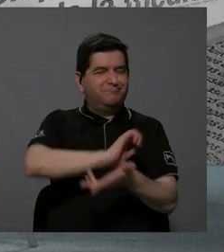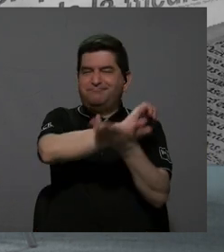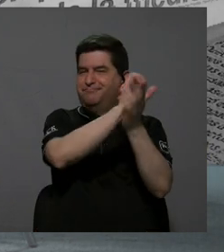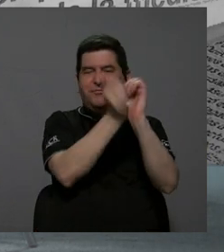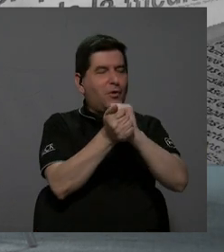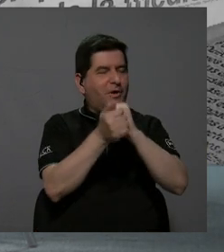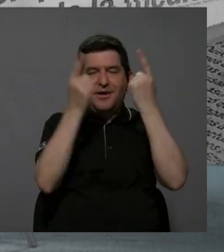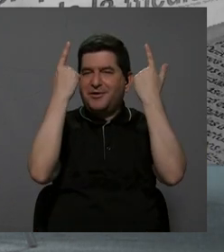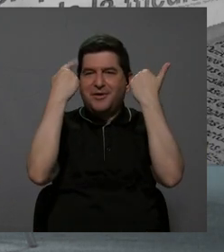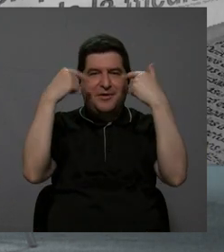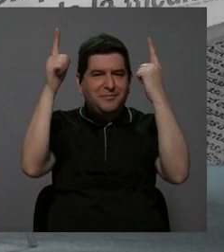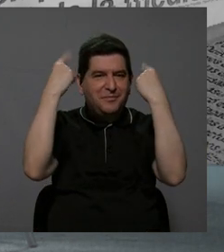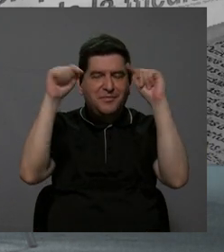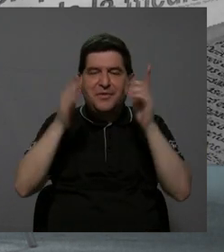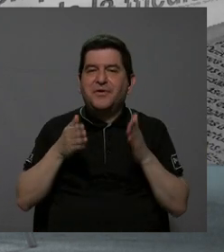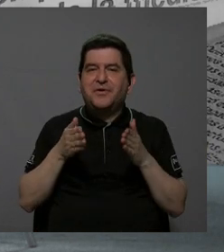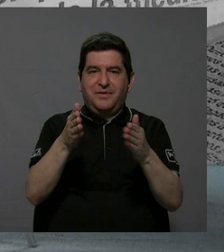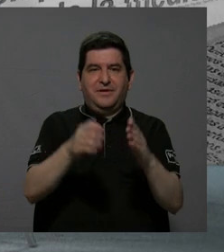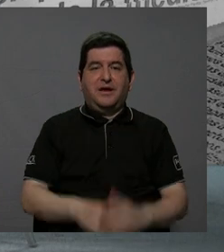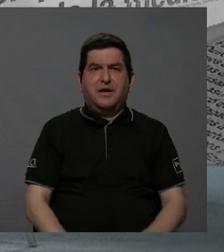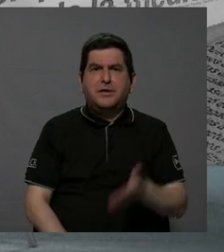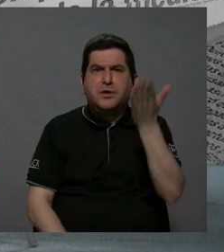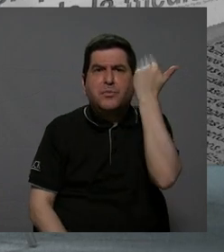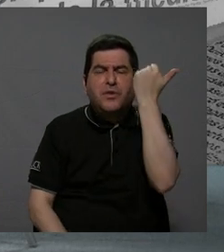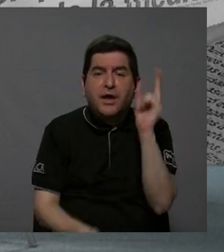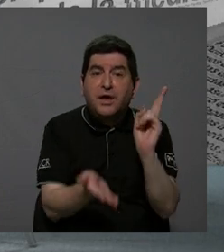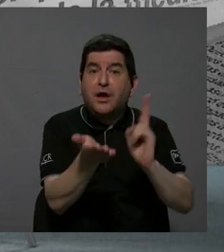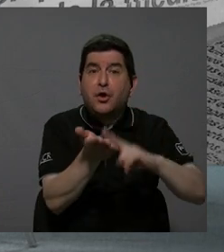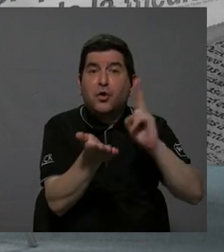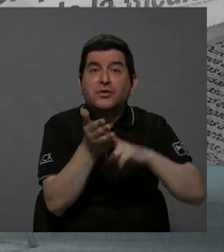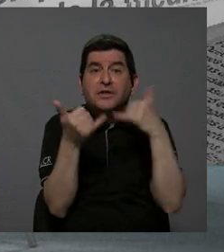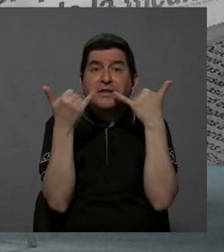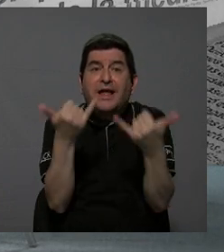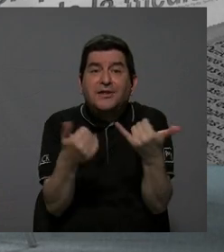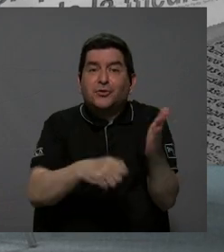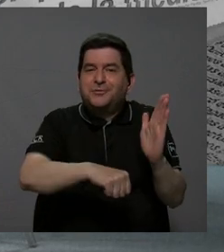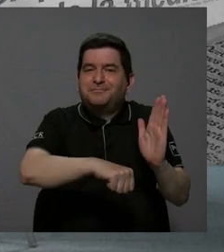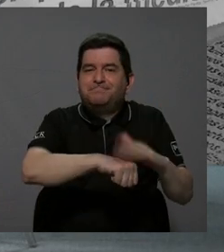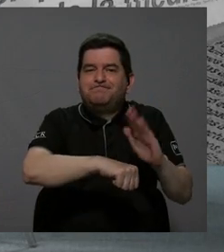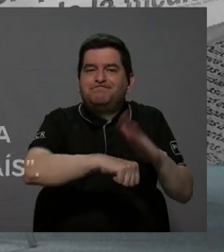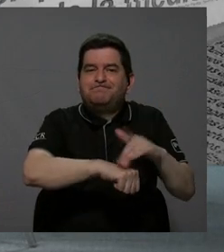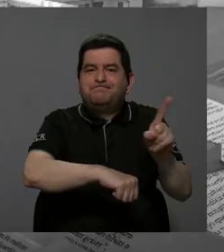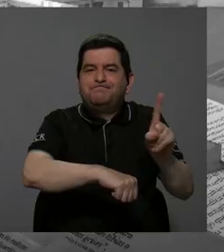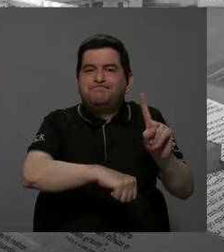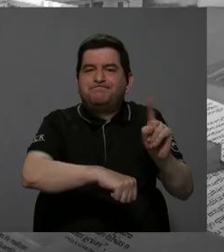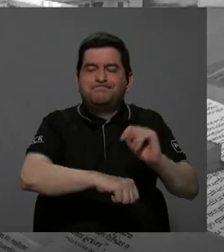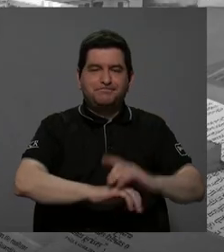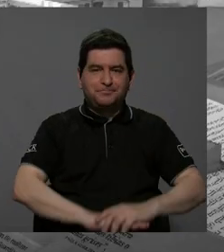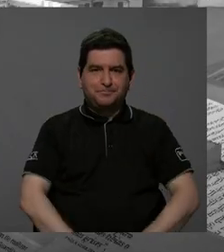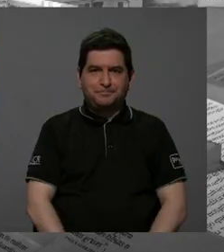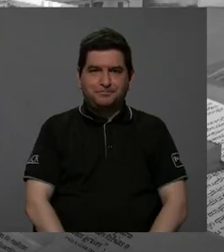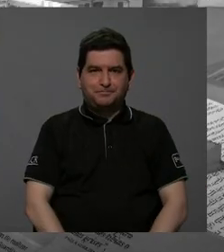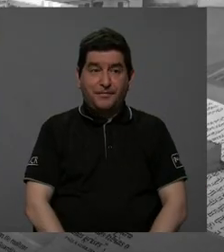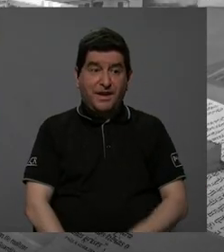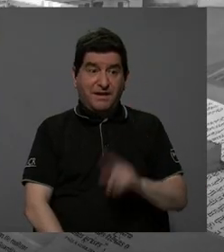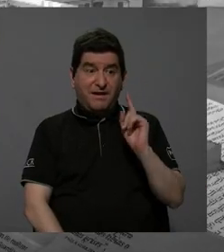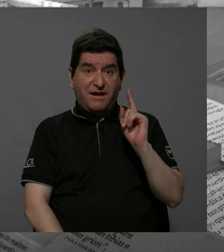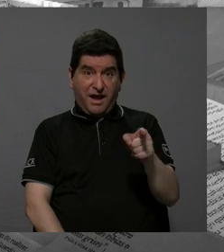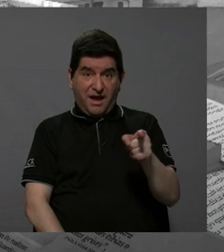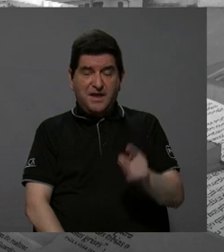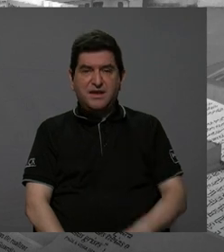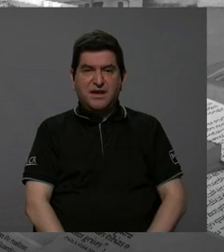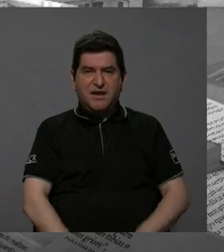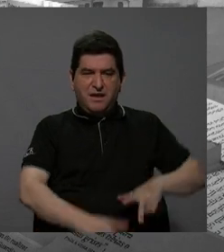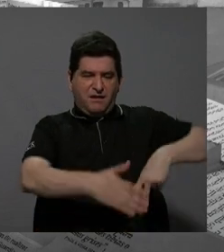efectivo en la carretera porque el contrato actual no lo permite. Entonces, ahí tenemos una